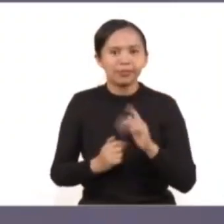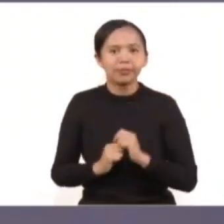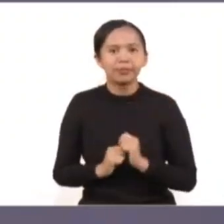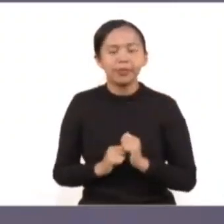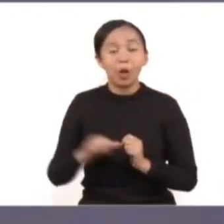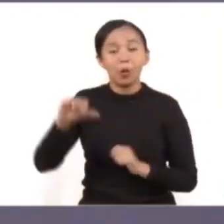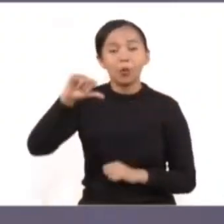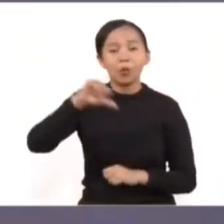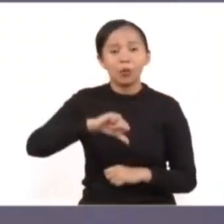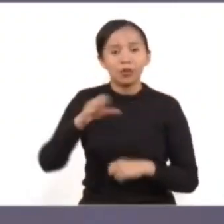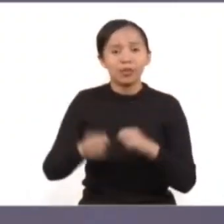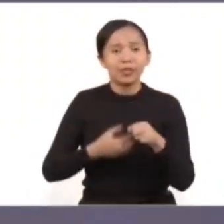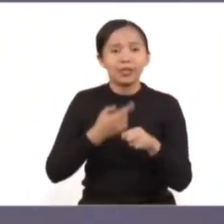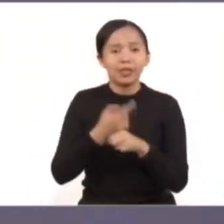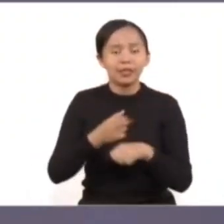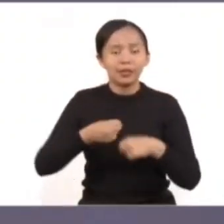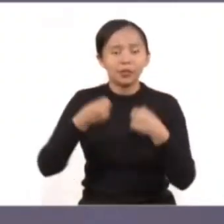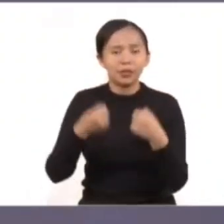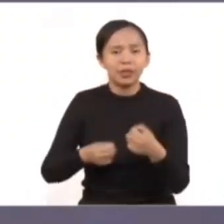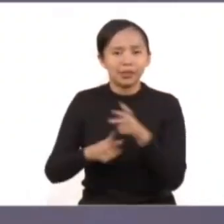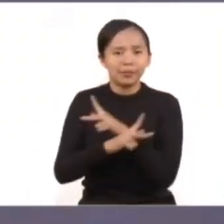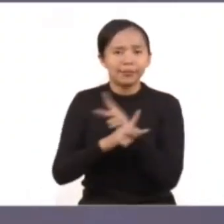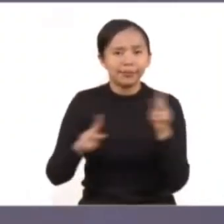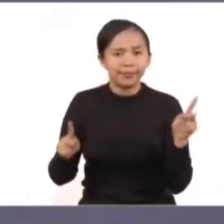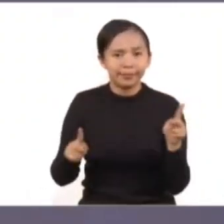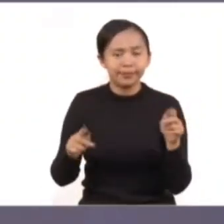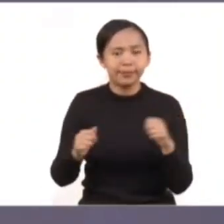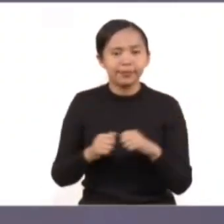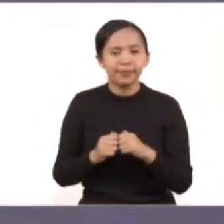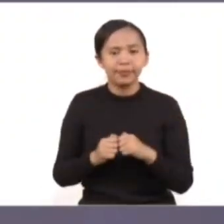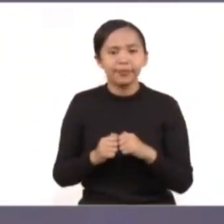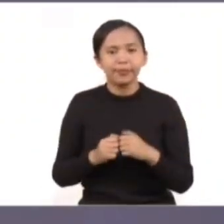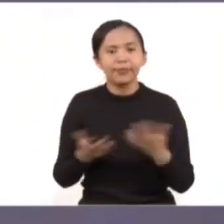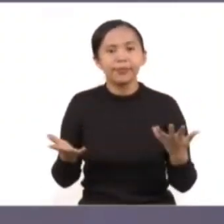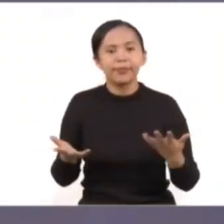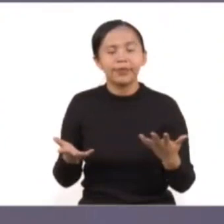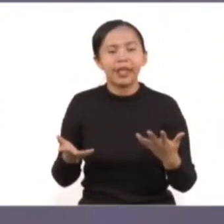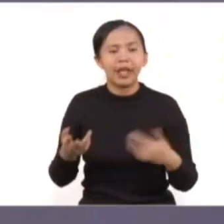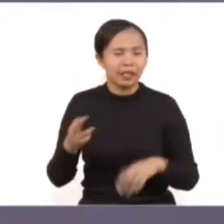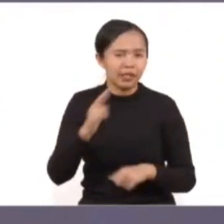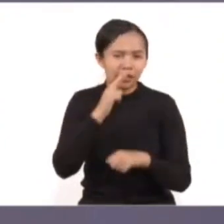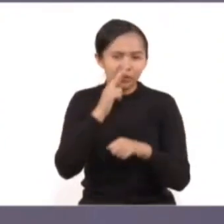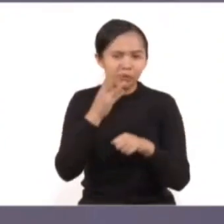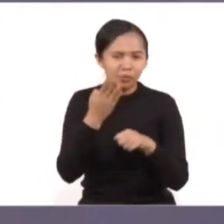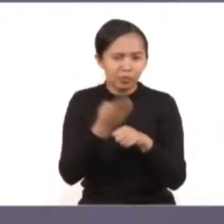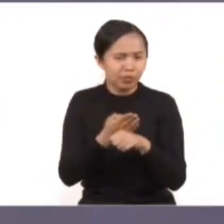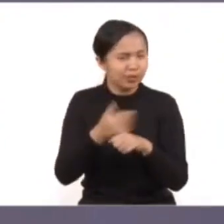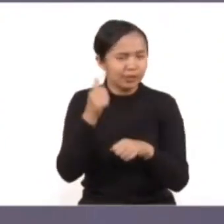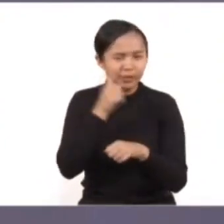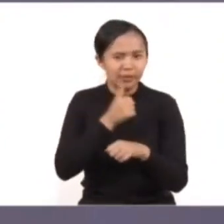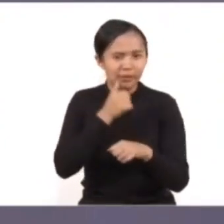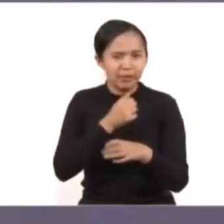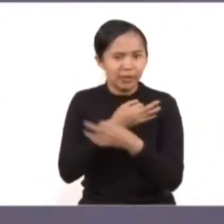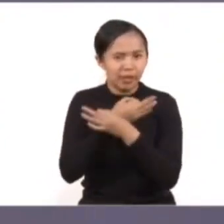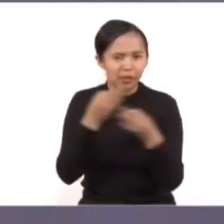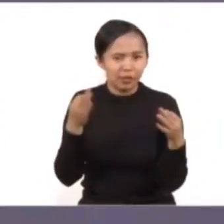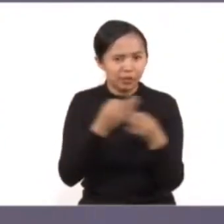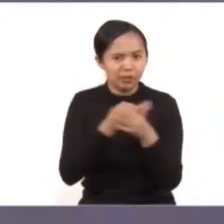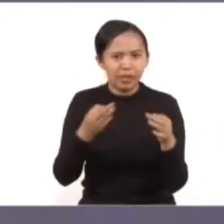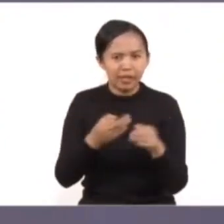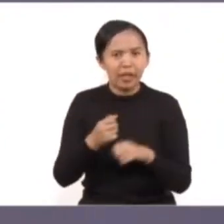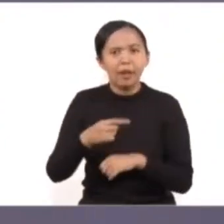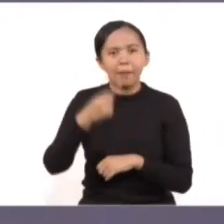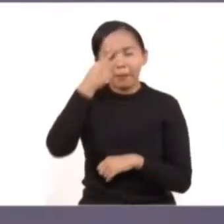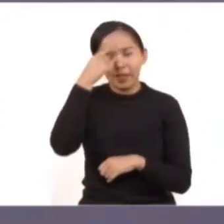El día de hoy la Secretaría de Seguridad Ciudadana, quien comparte la responsabilidad de informar mensualmente a la ciudadanía